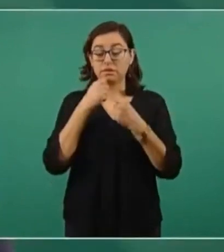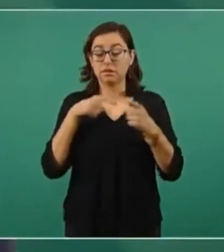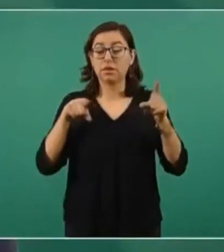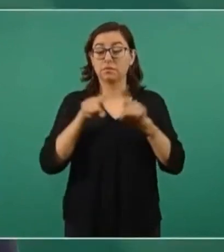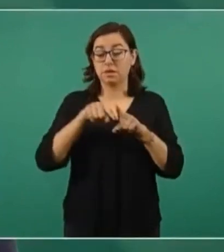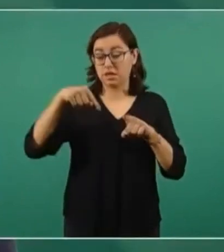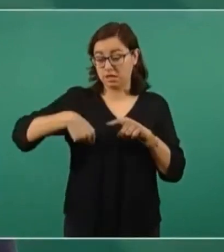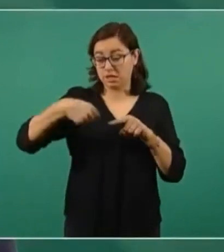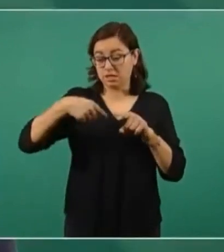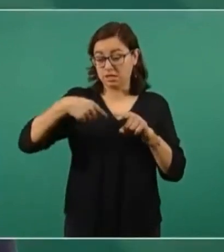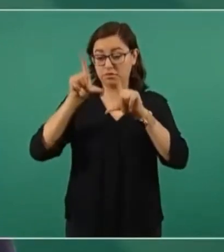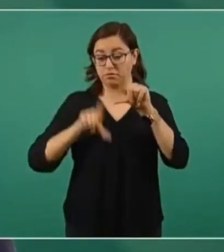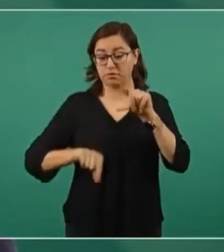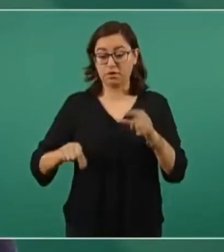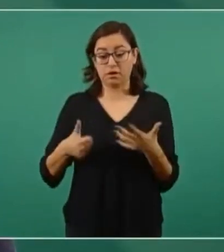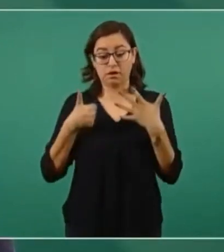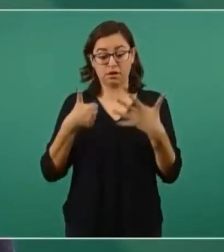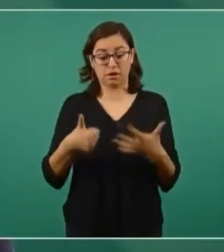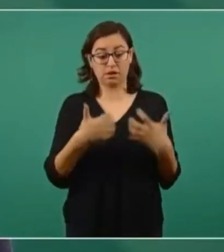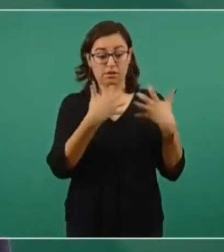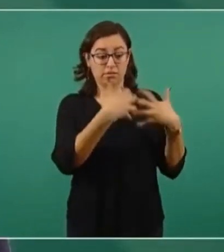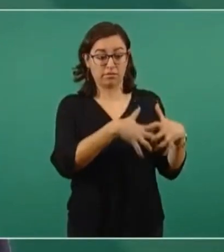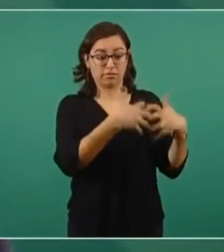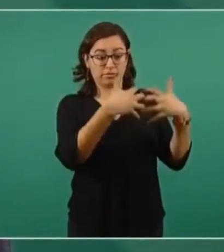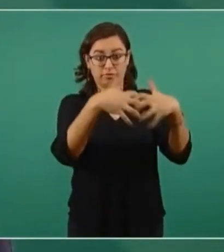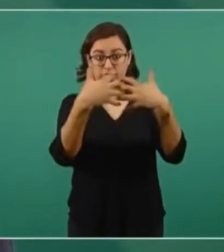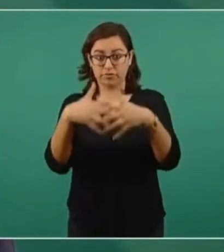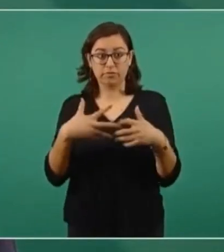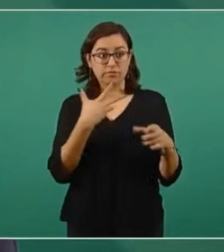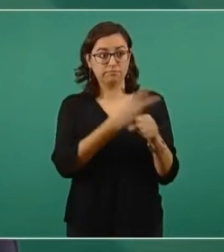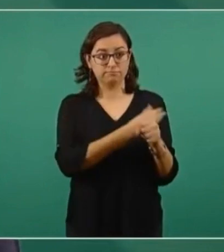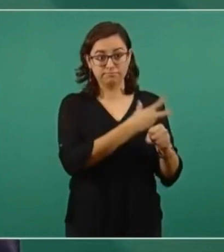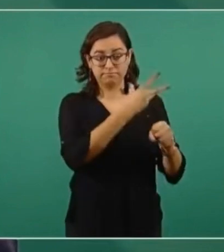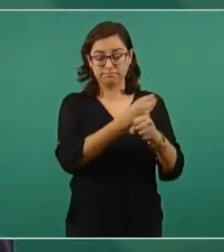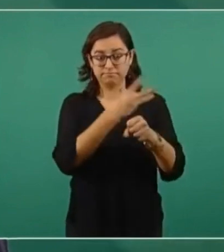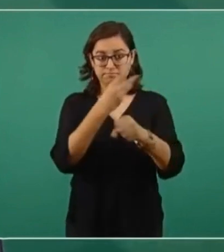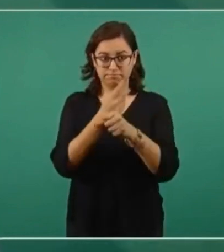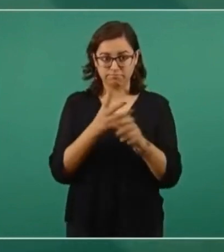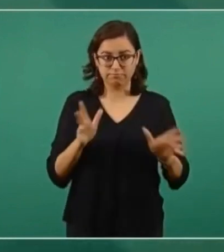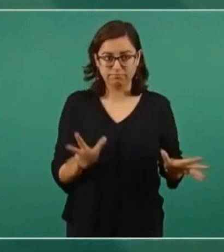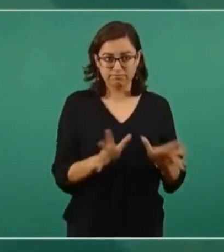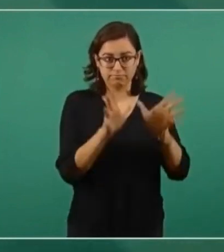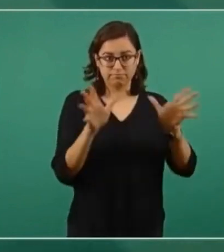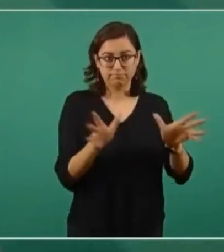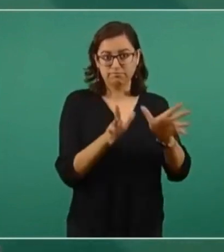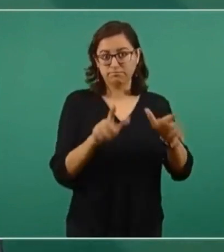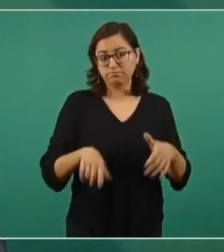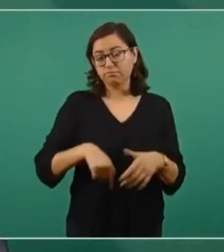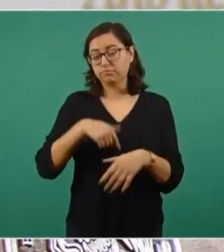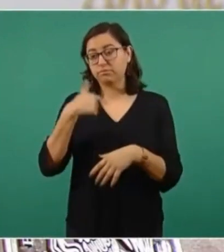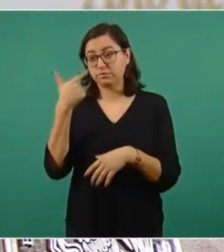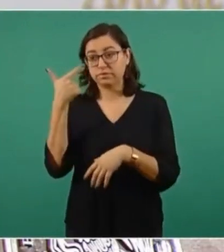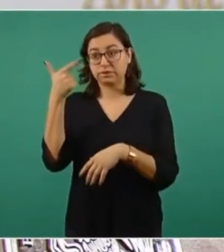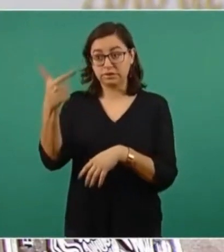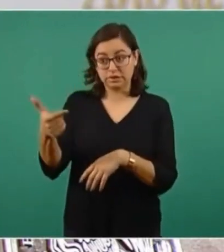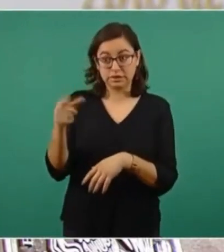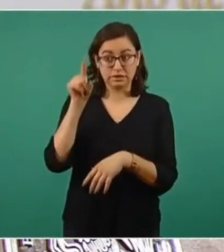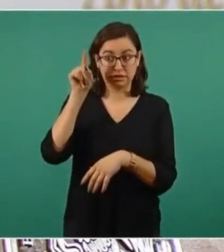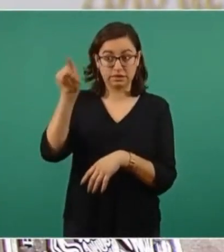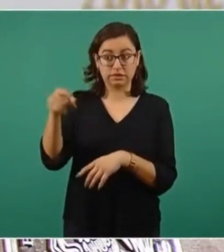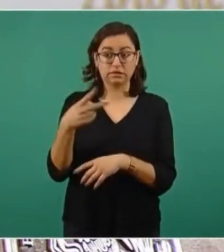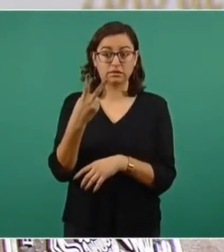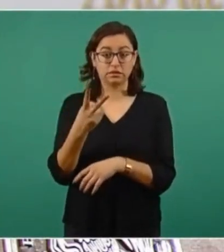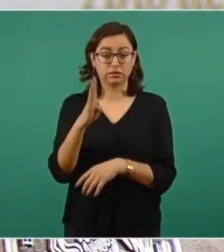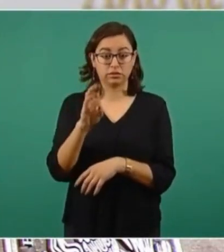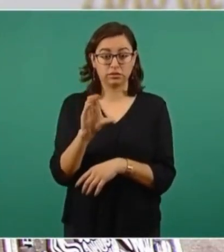las seis refinerías del Sistema Nacional, se está construyendo la nueva refinería